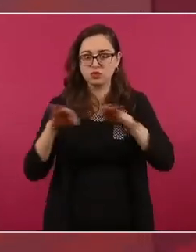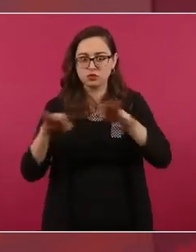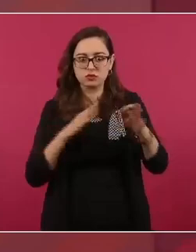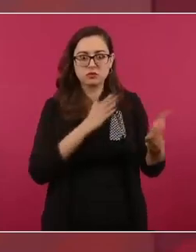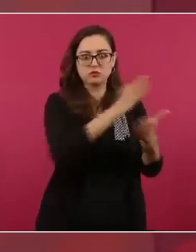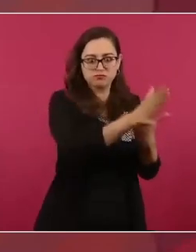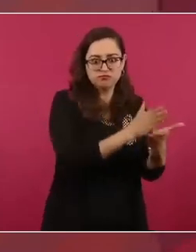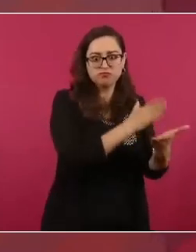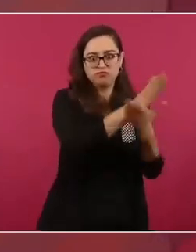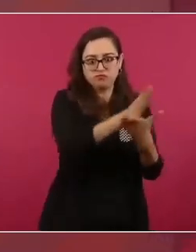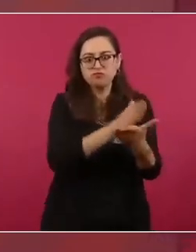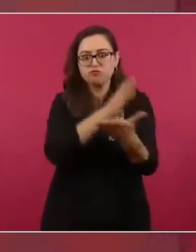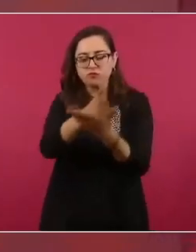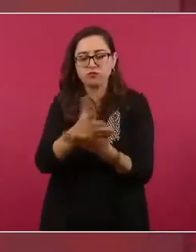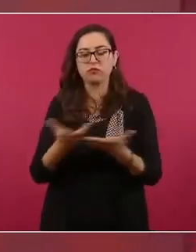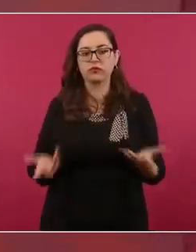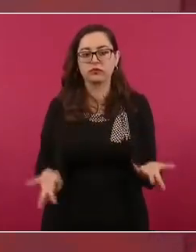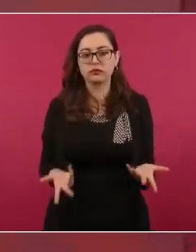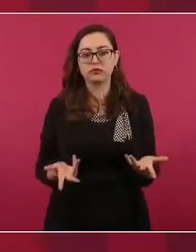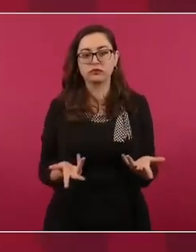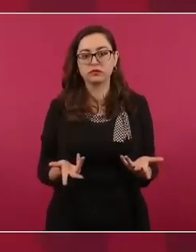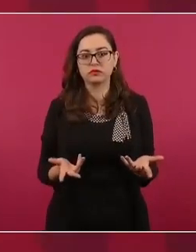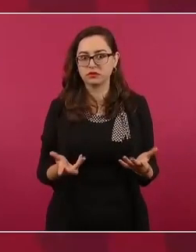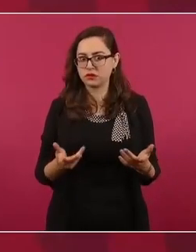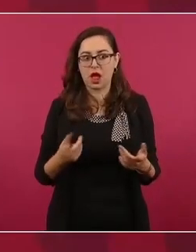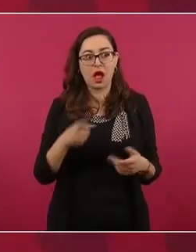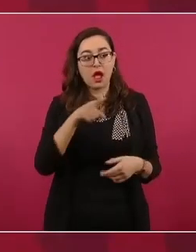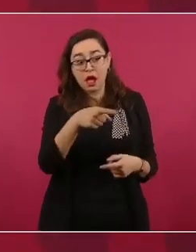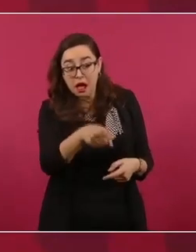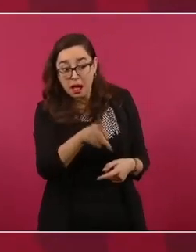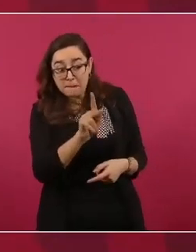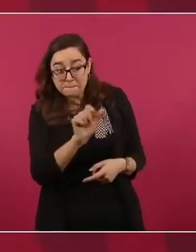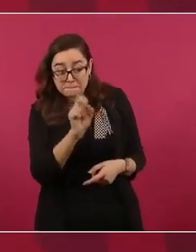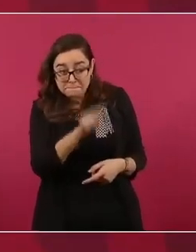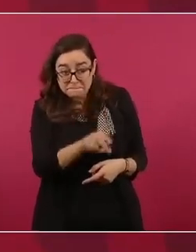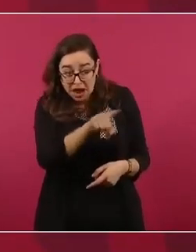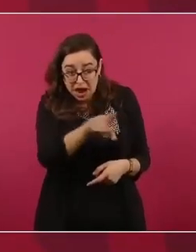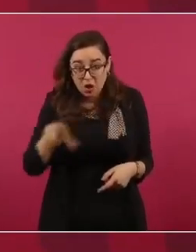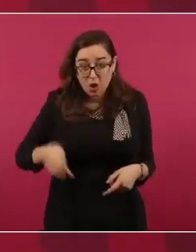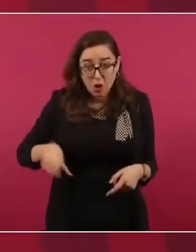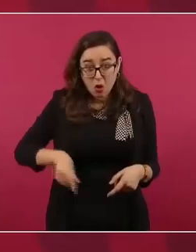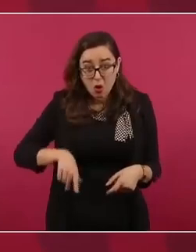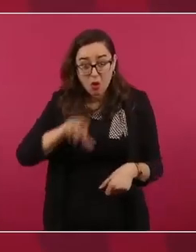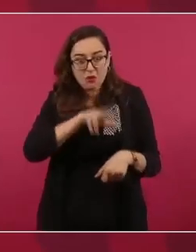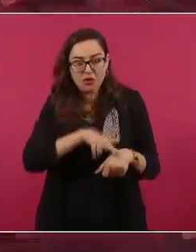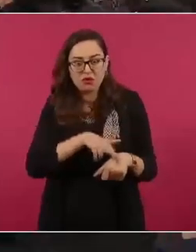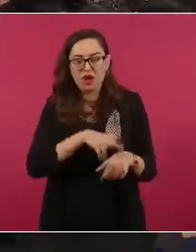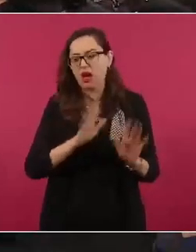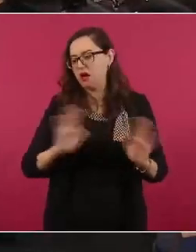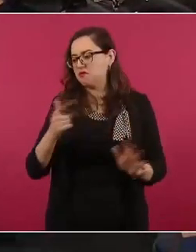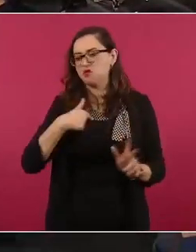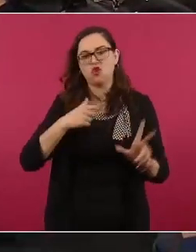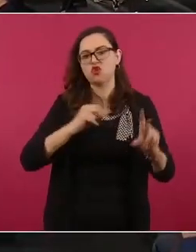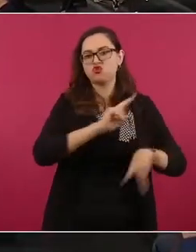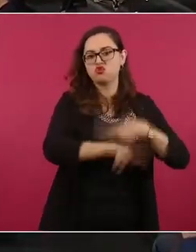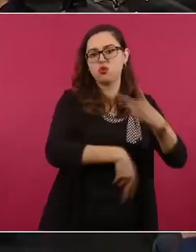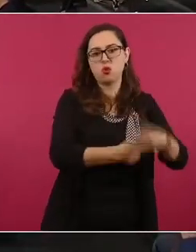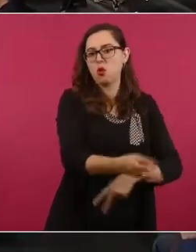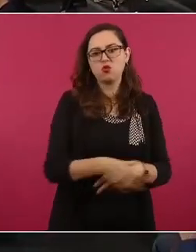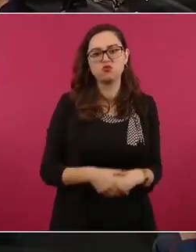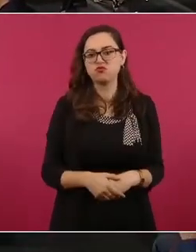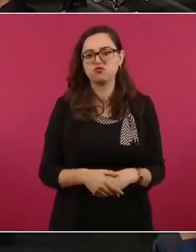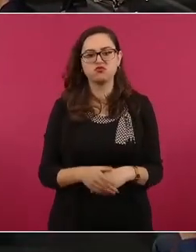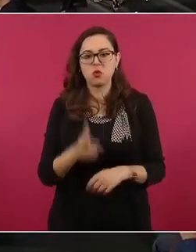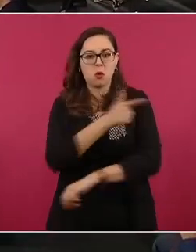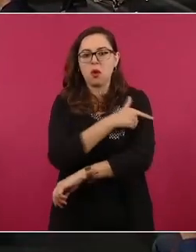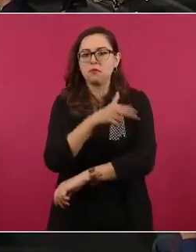No estamos viendo. Ah, aquí gobierna el PAN, aquí no va la Guardia Nacional, aquí no va a estar el